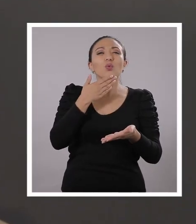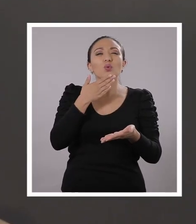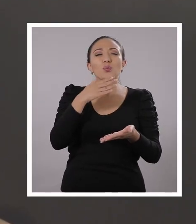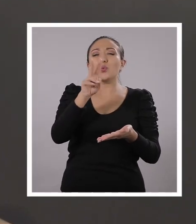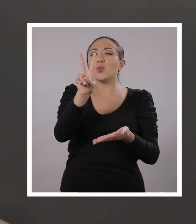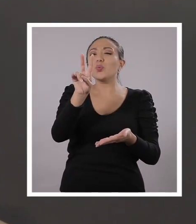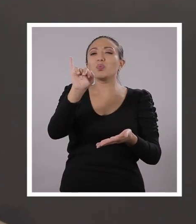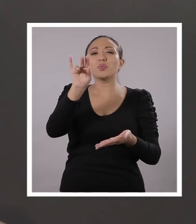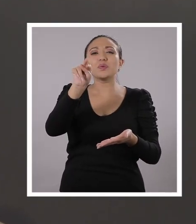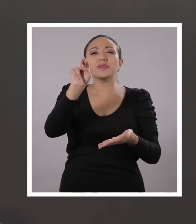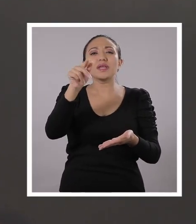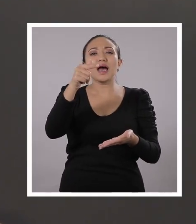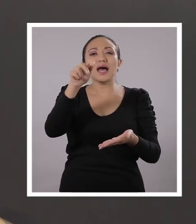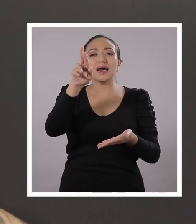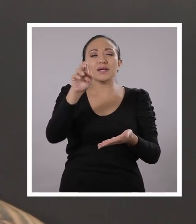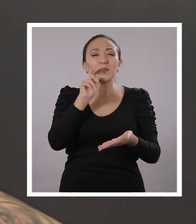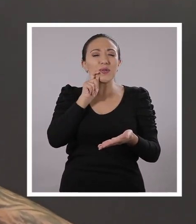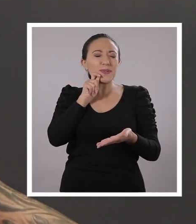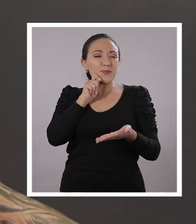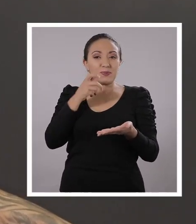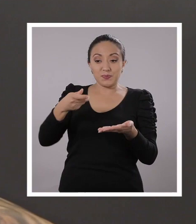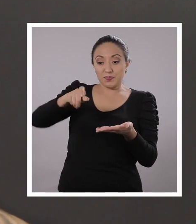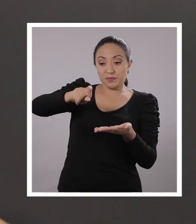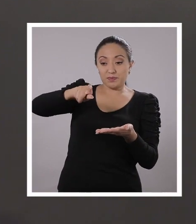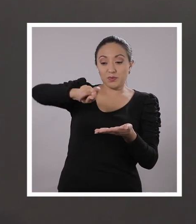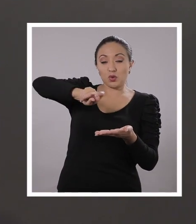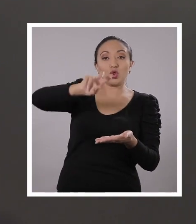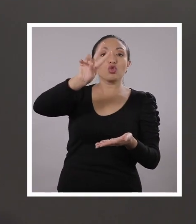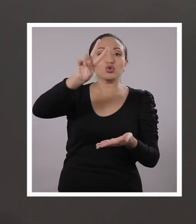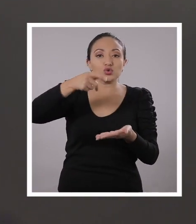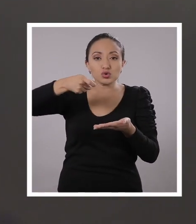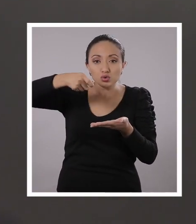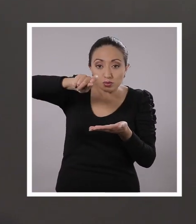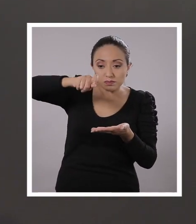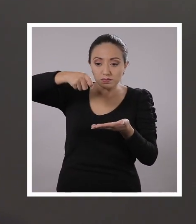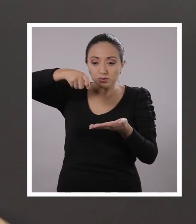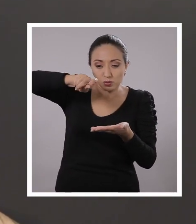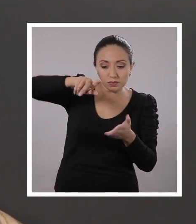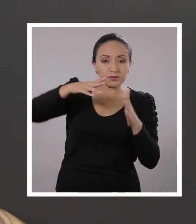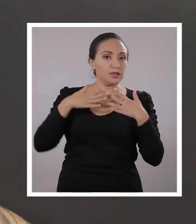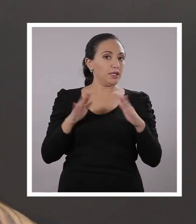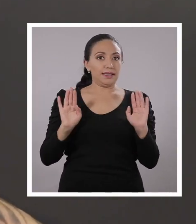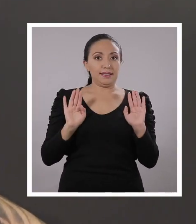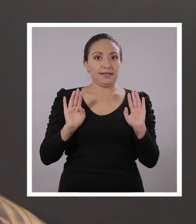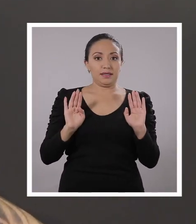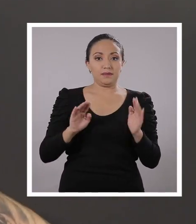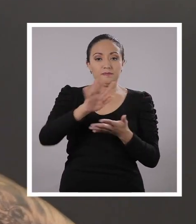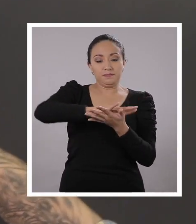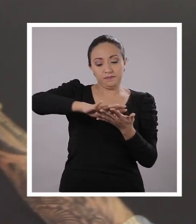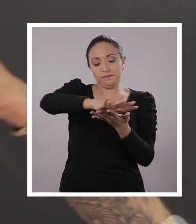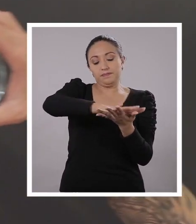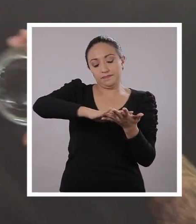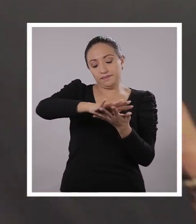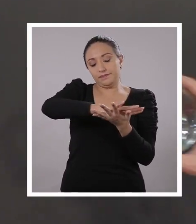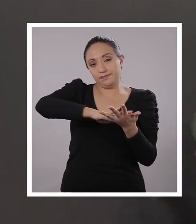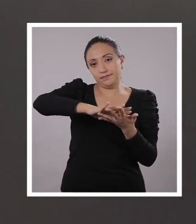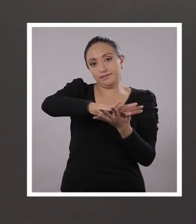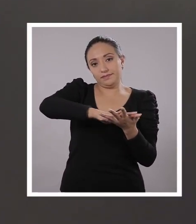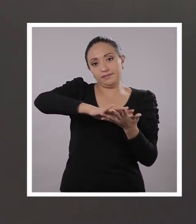Está con masa, Vamos a... Usted mida en casa, otro poco más, uno. Y dos de vinagre. Perfecto. Y vamos mezclando.